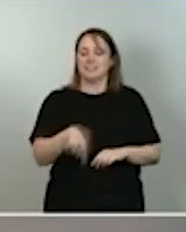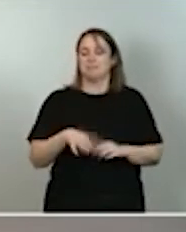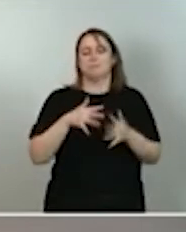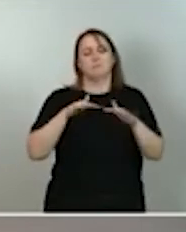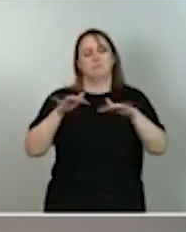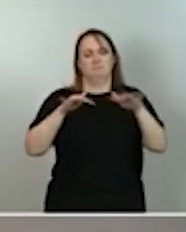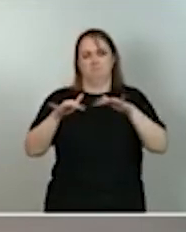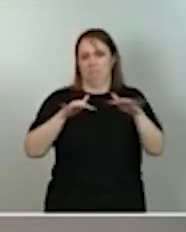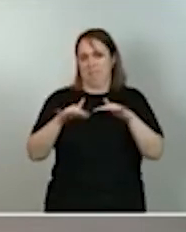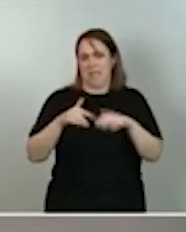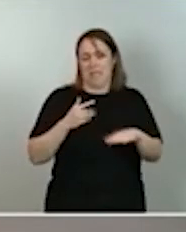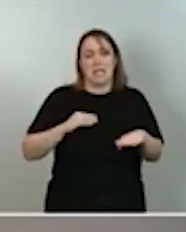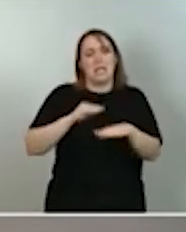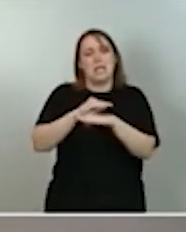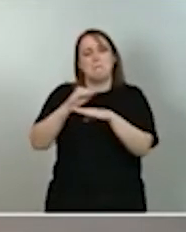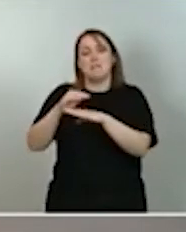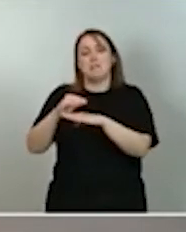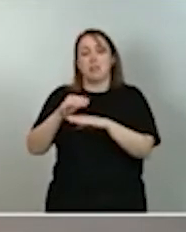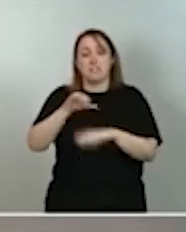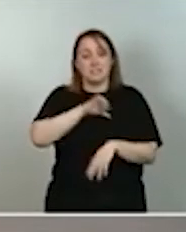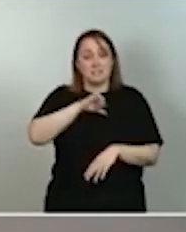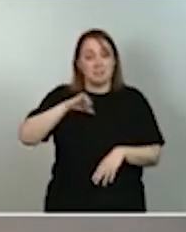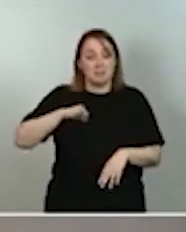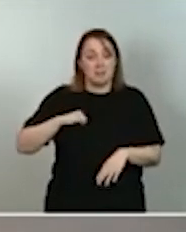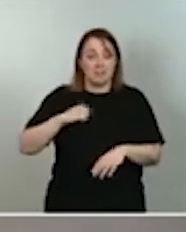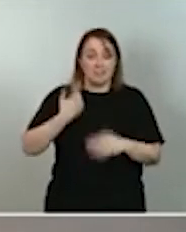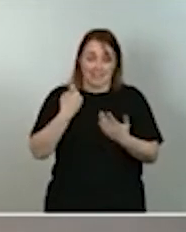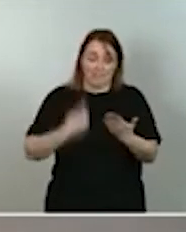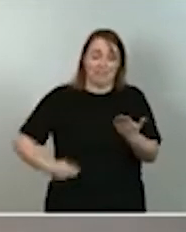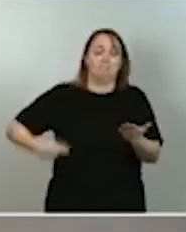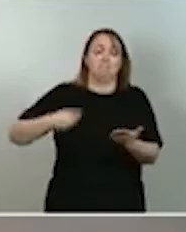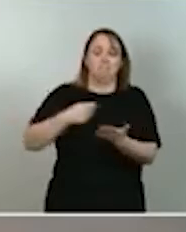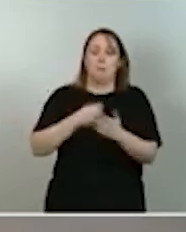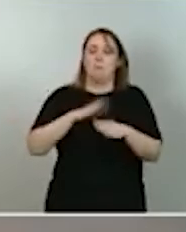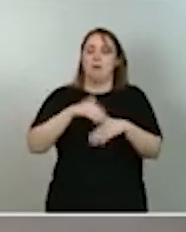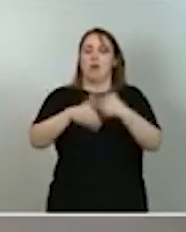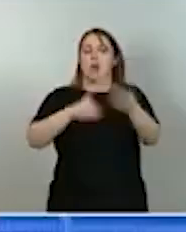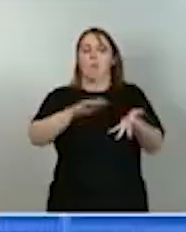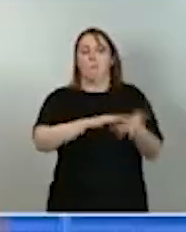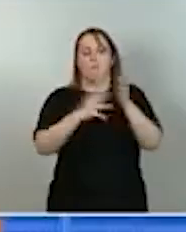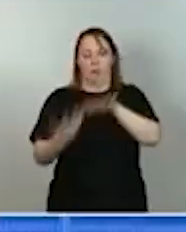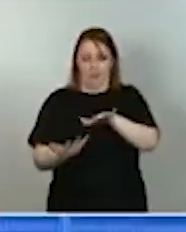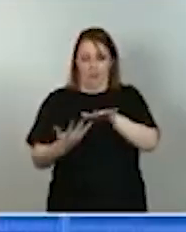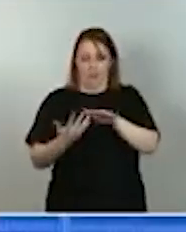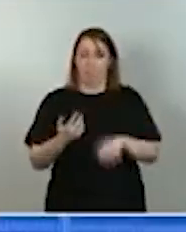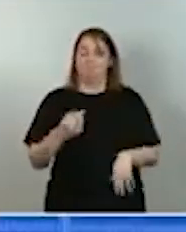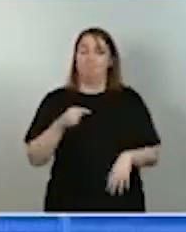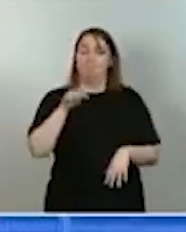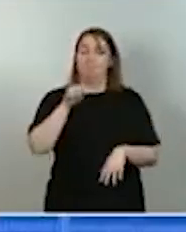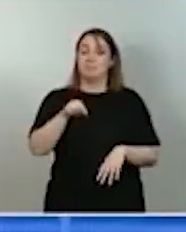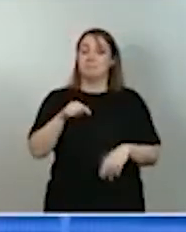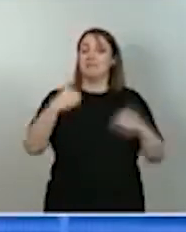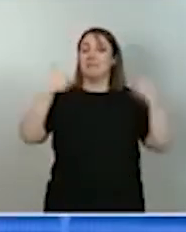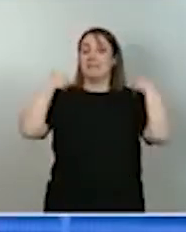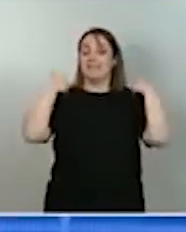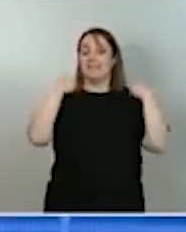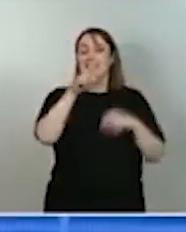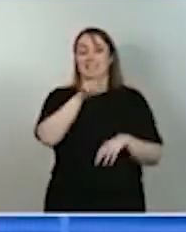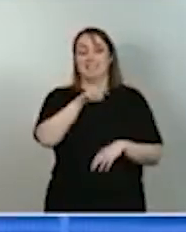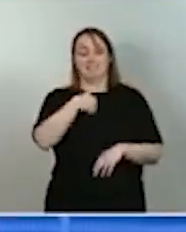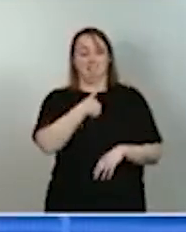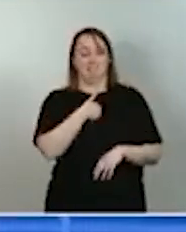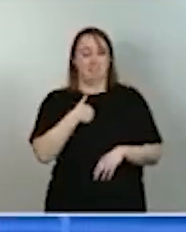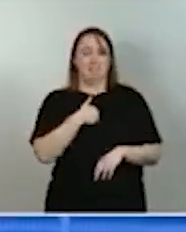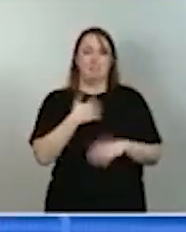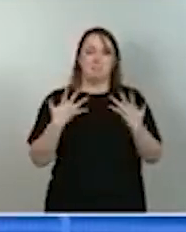de inversiones privadas que será necesario para abordar este proceso de transformación, que los representantes del sector digital estiman en unos